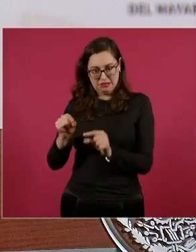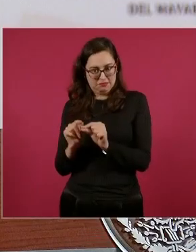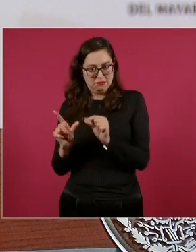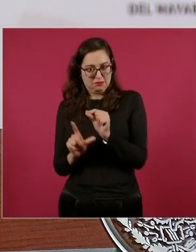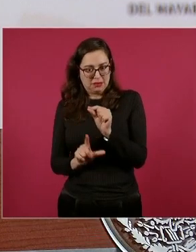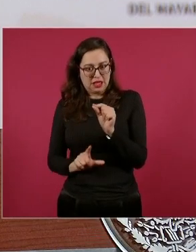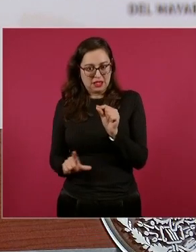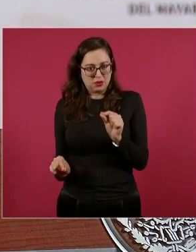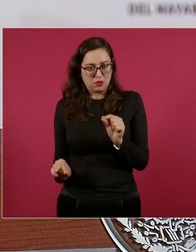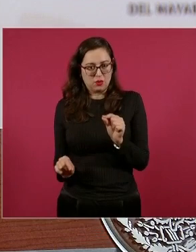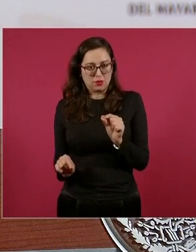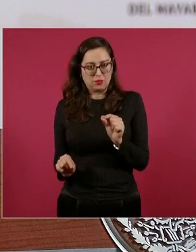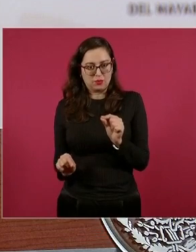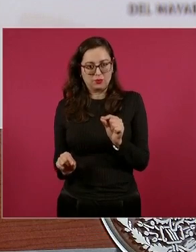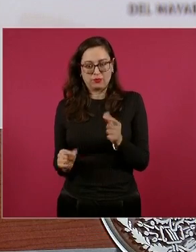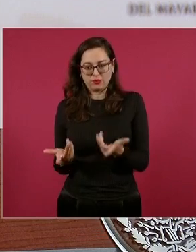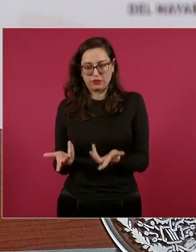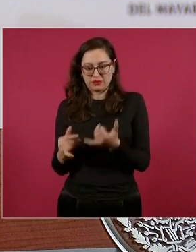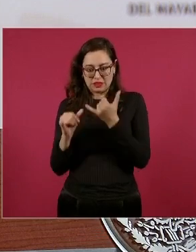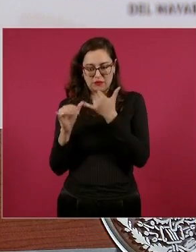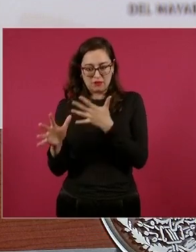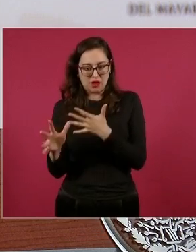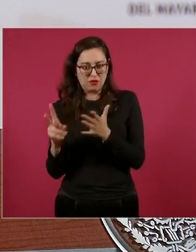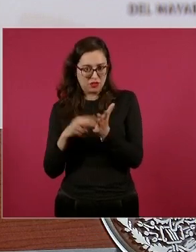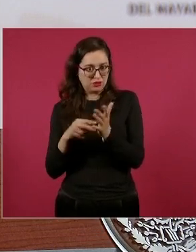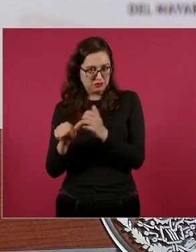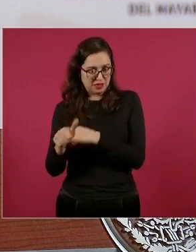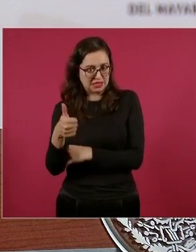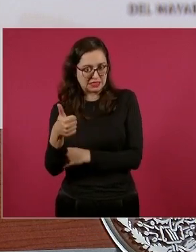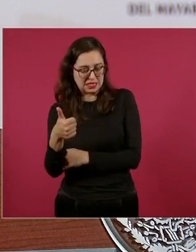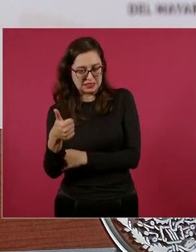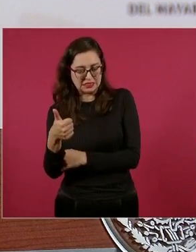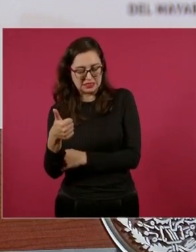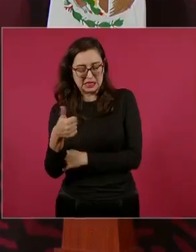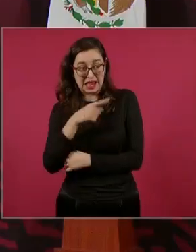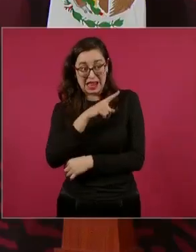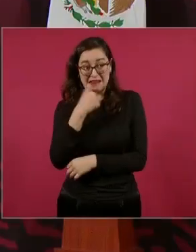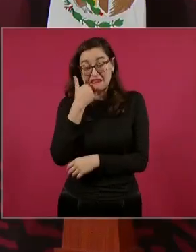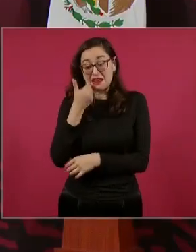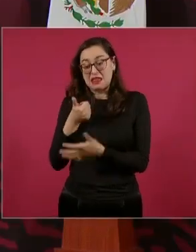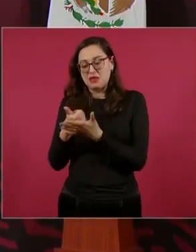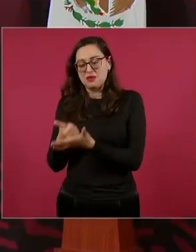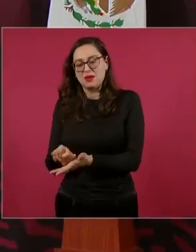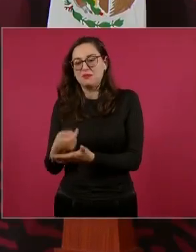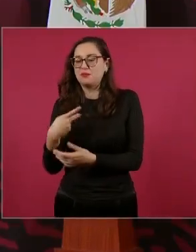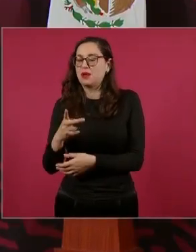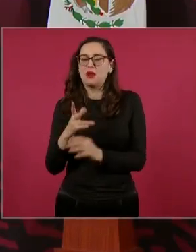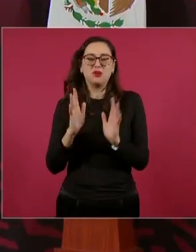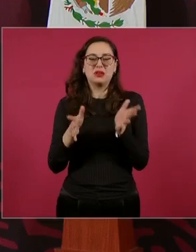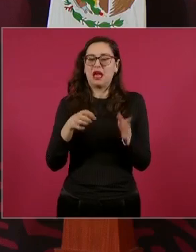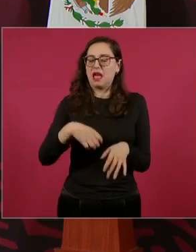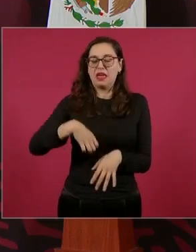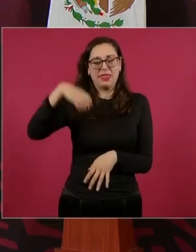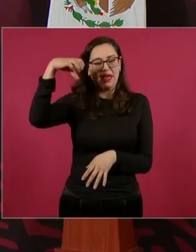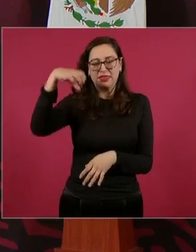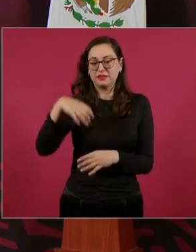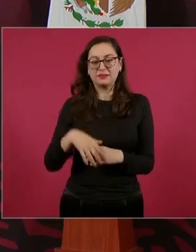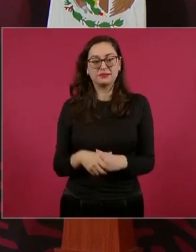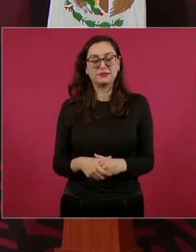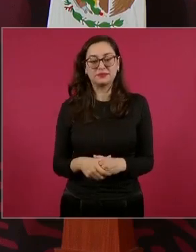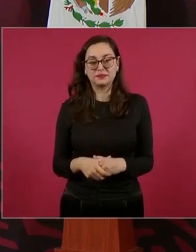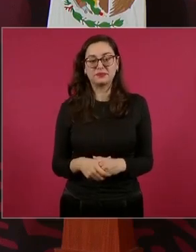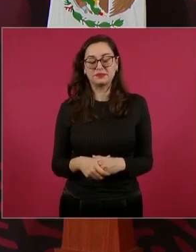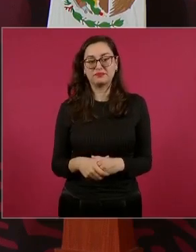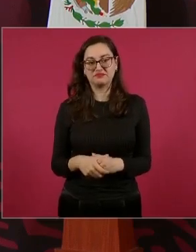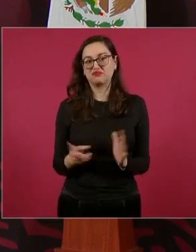cuando el fraude del 2006 en México, cuando